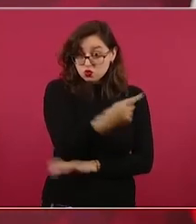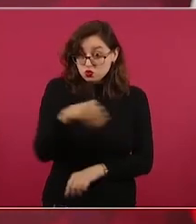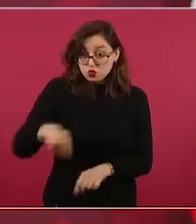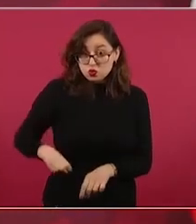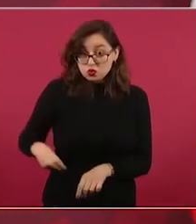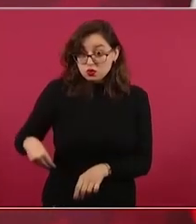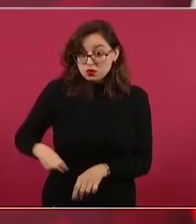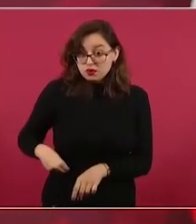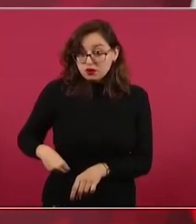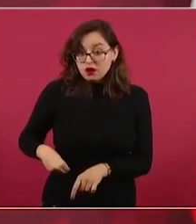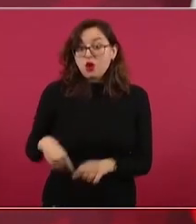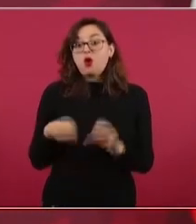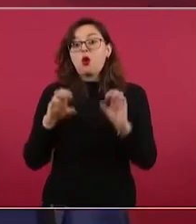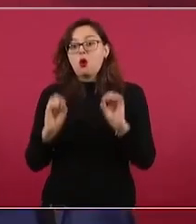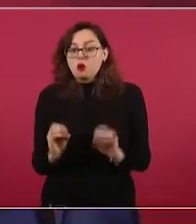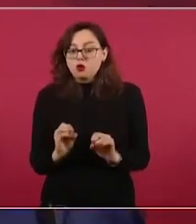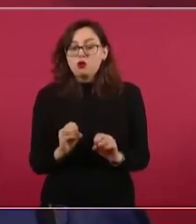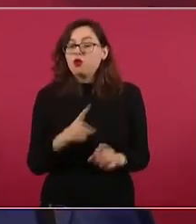¿o se tiene que